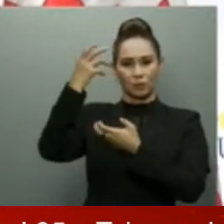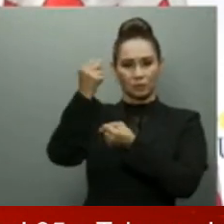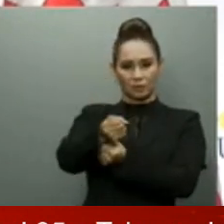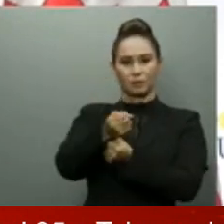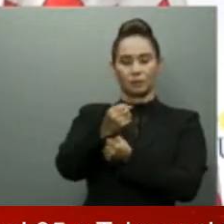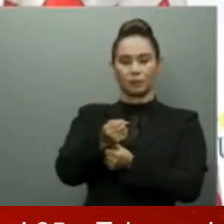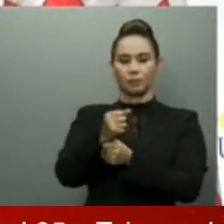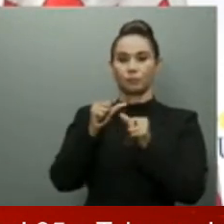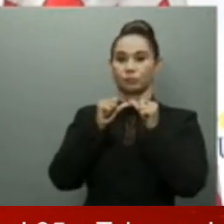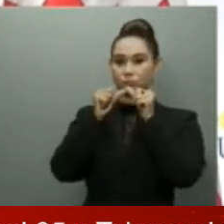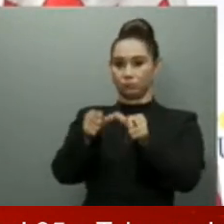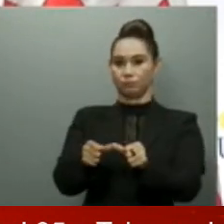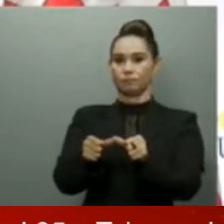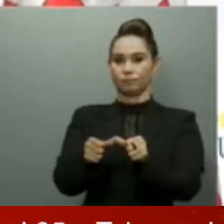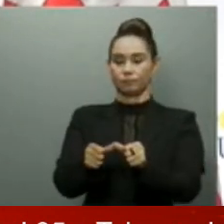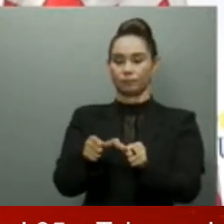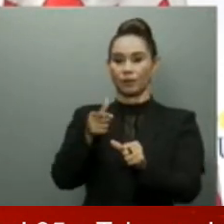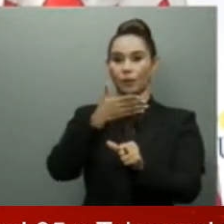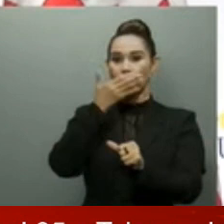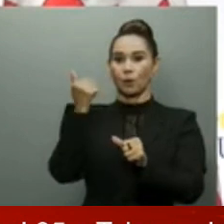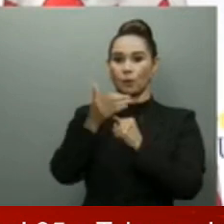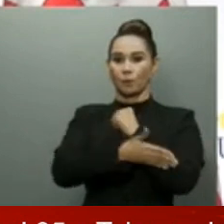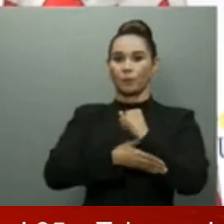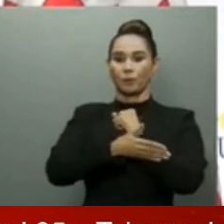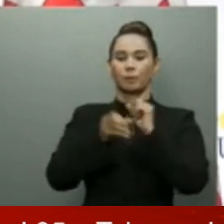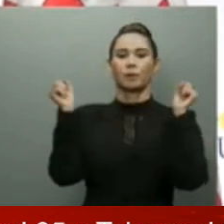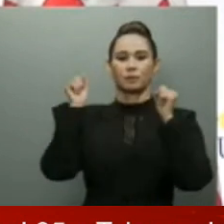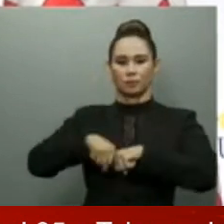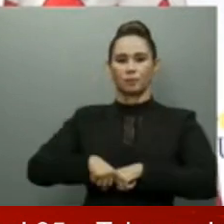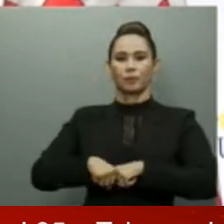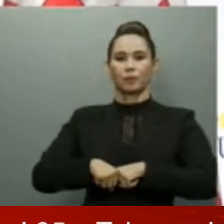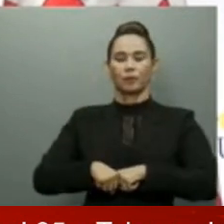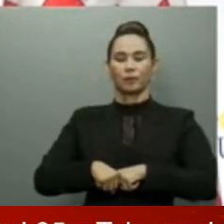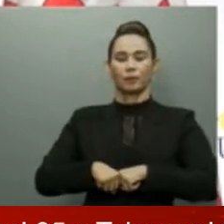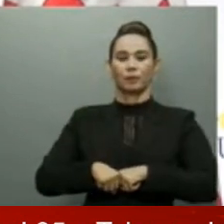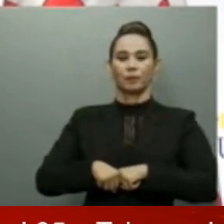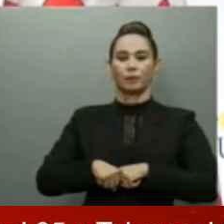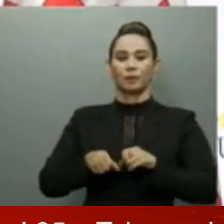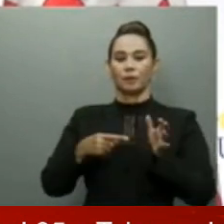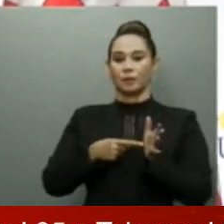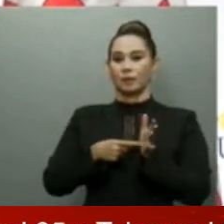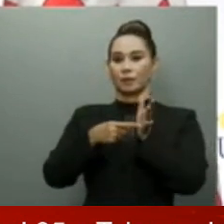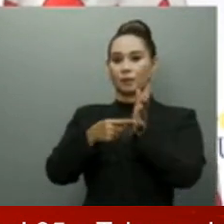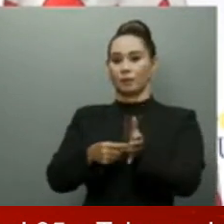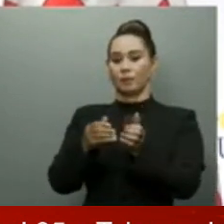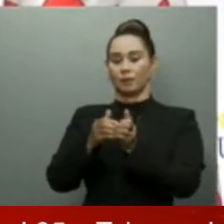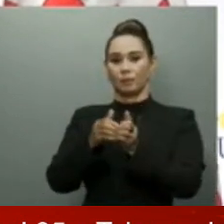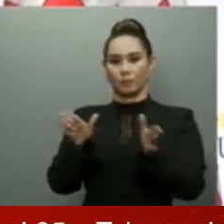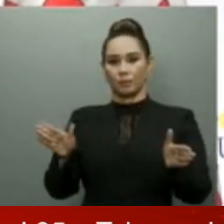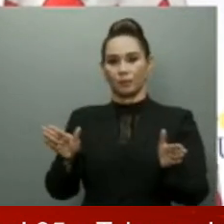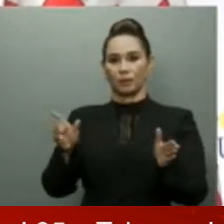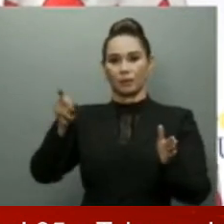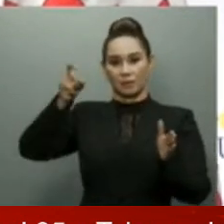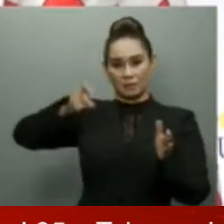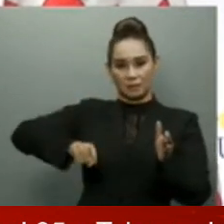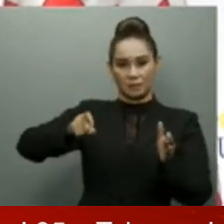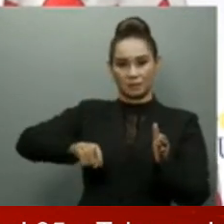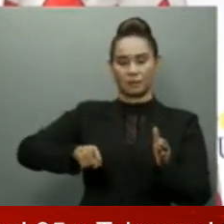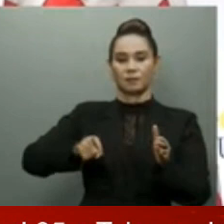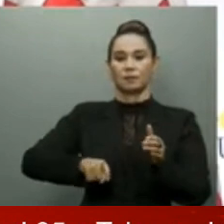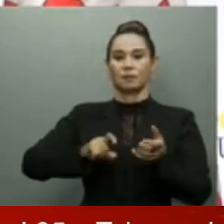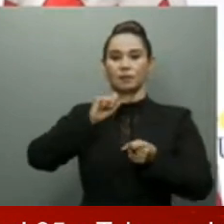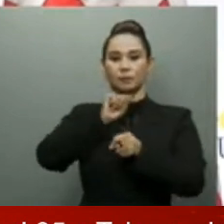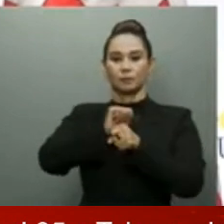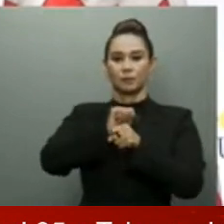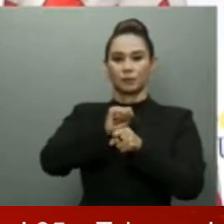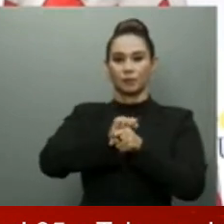de que un mejor país es posible y que los representantes públicos tenemos el deber de trabajar para que así